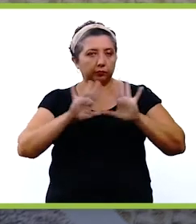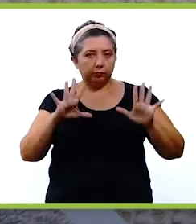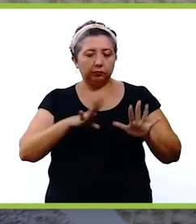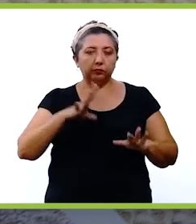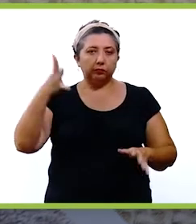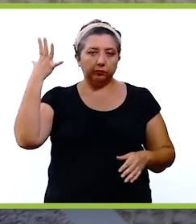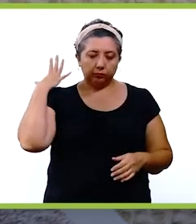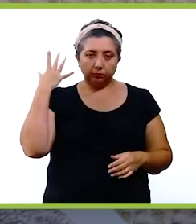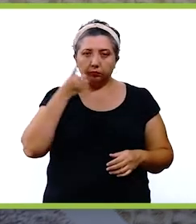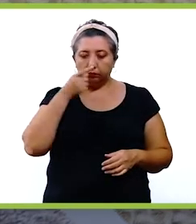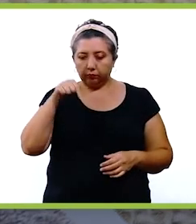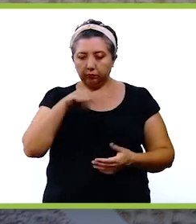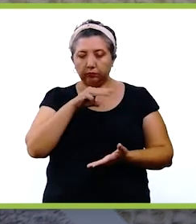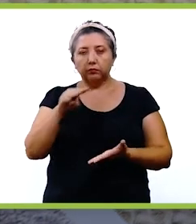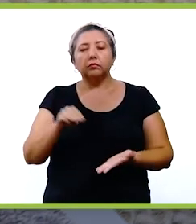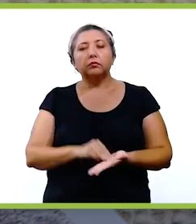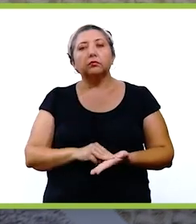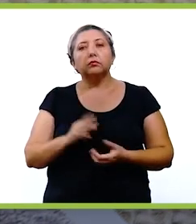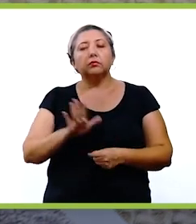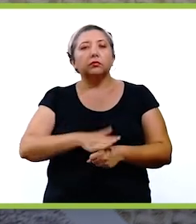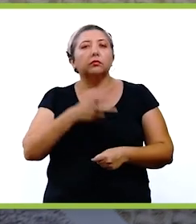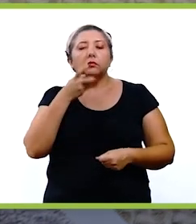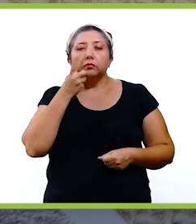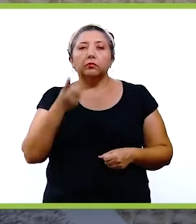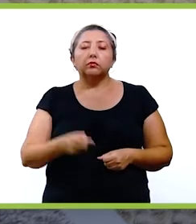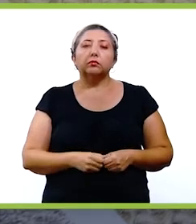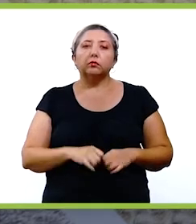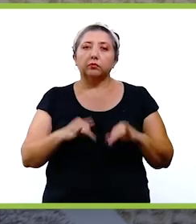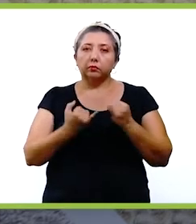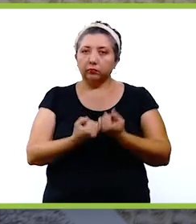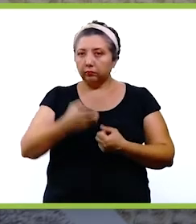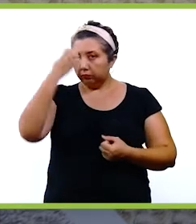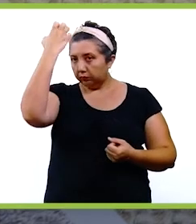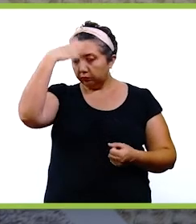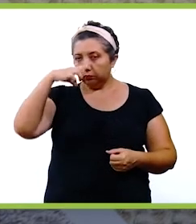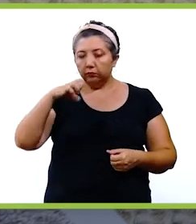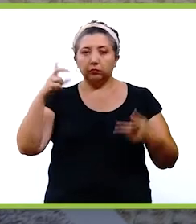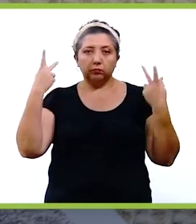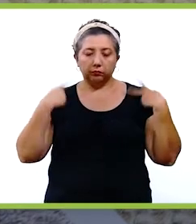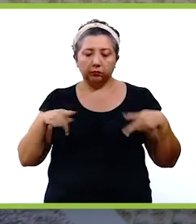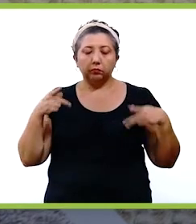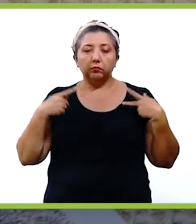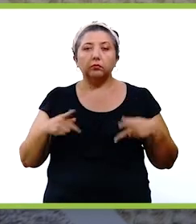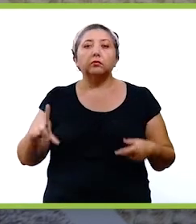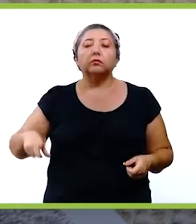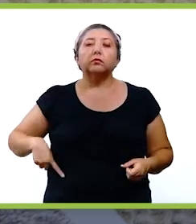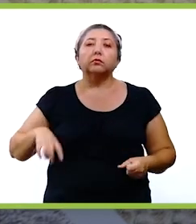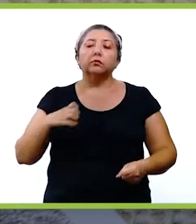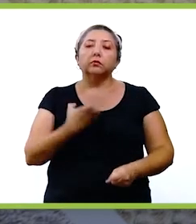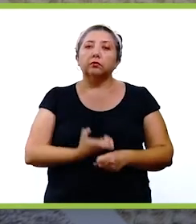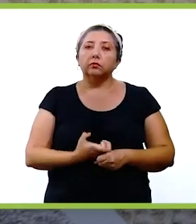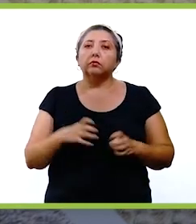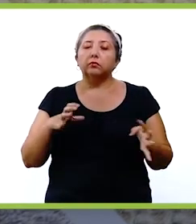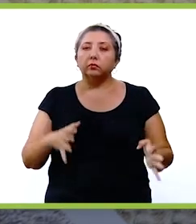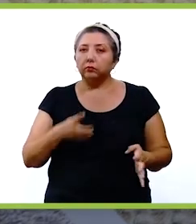existían en la ciudad aquí de Mérida. Y por ello, de la mano de expertos y de la sociedad civil, el gobierno del estado está tomando